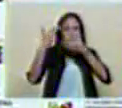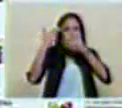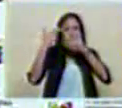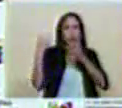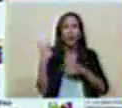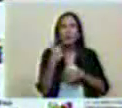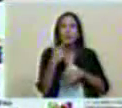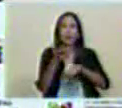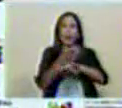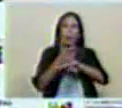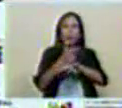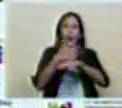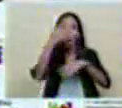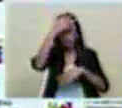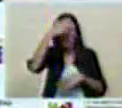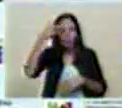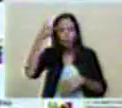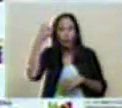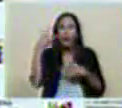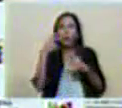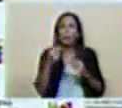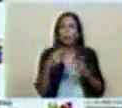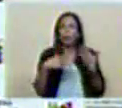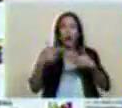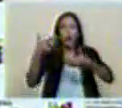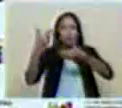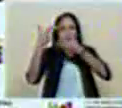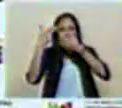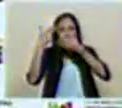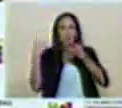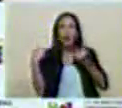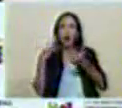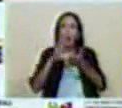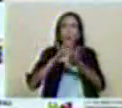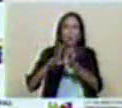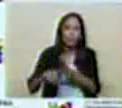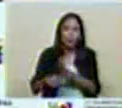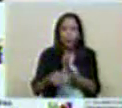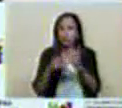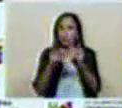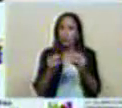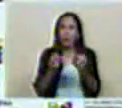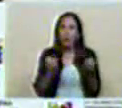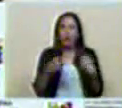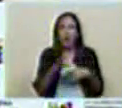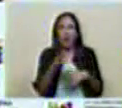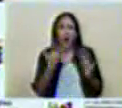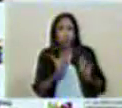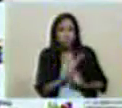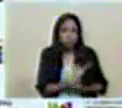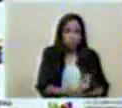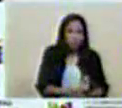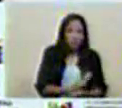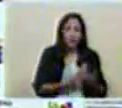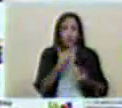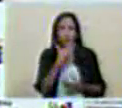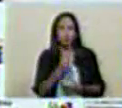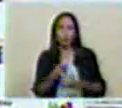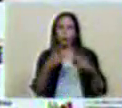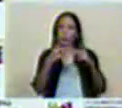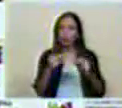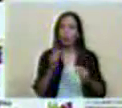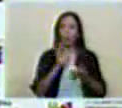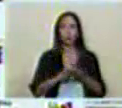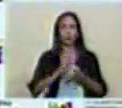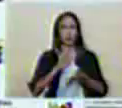Trump, no podrán secuestrarle las Navidades a los venezolanos. Tendremos una Navidad feliz en